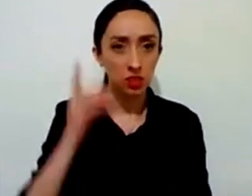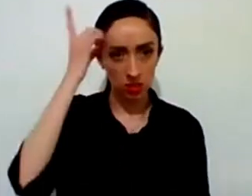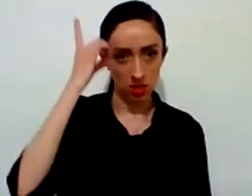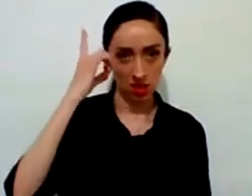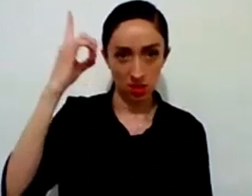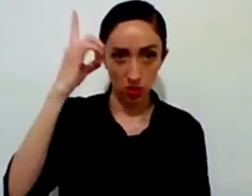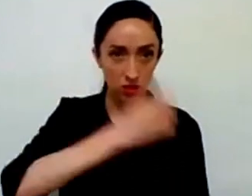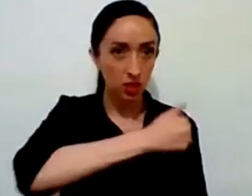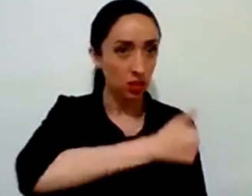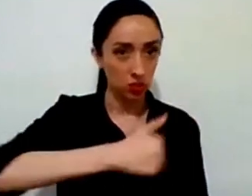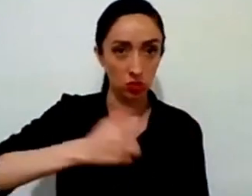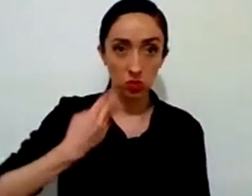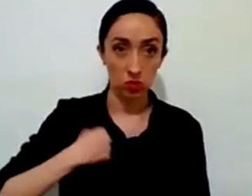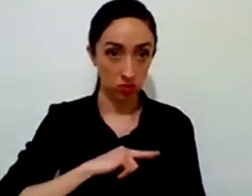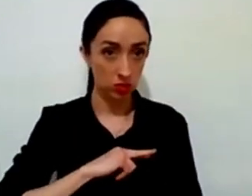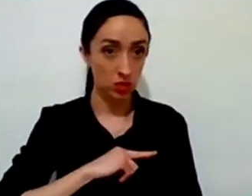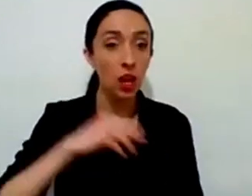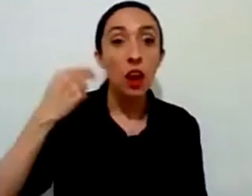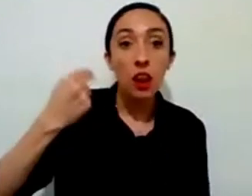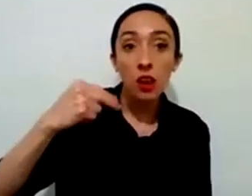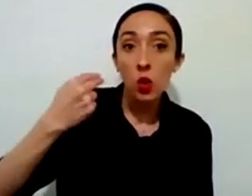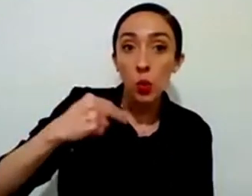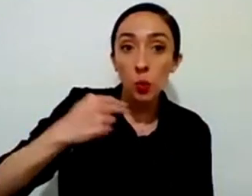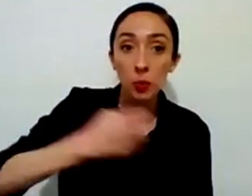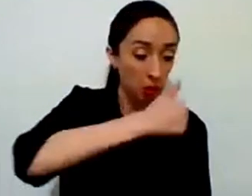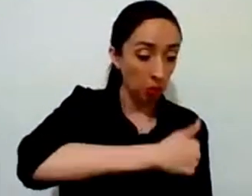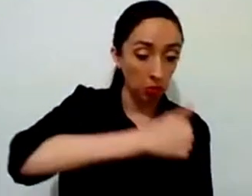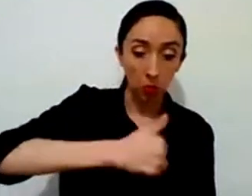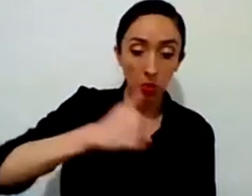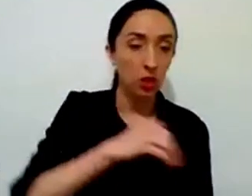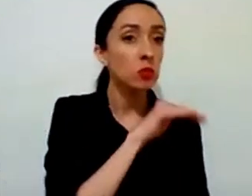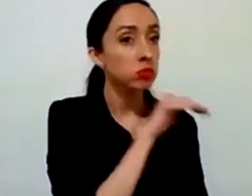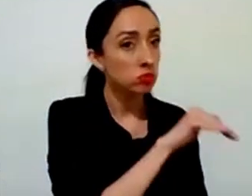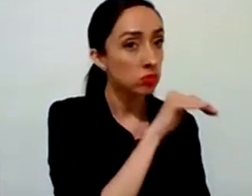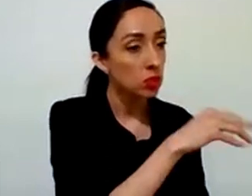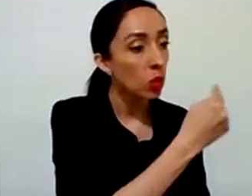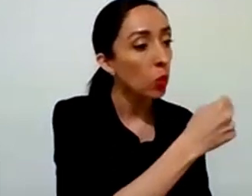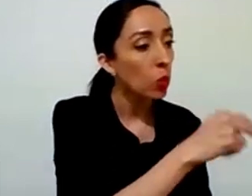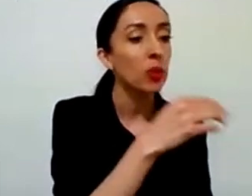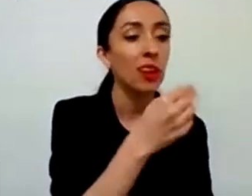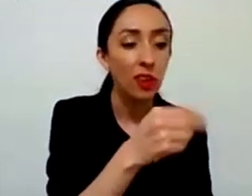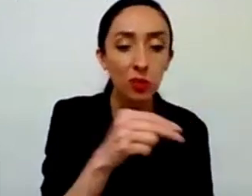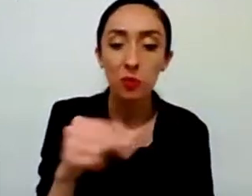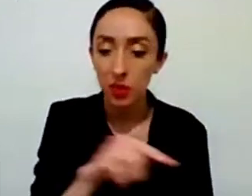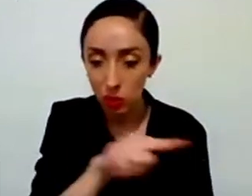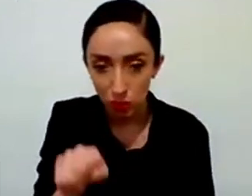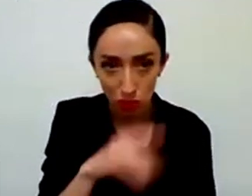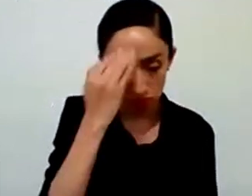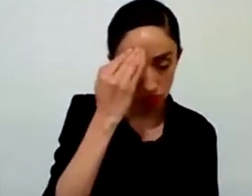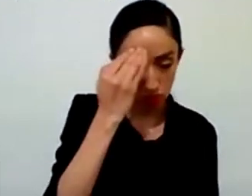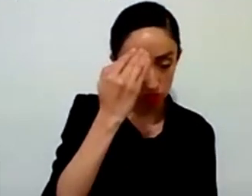luego como que nos cambia nuestro nombre igual con el pacto Dios